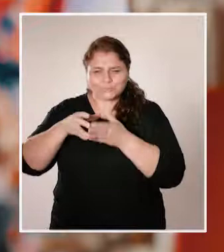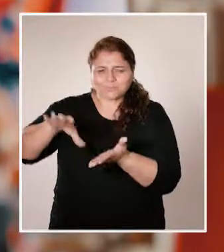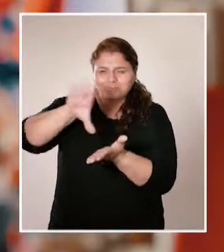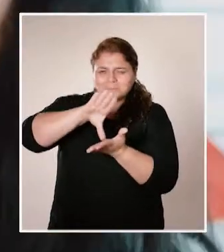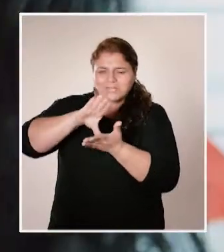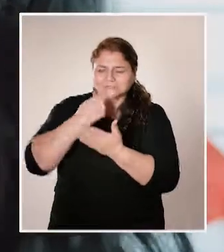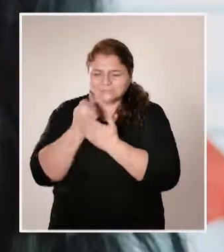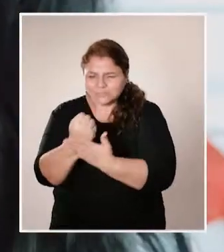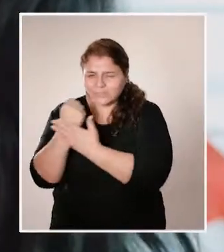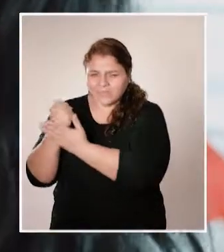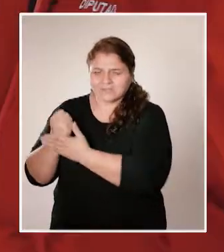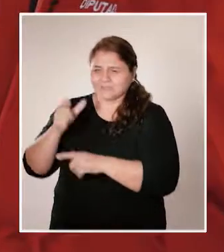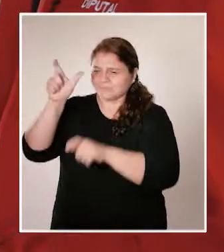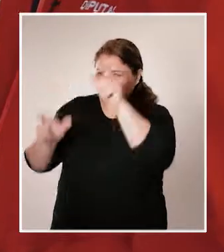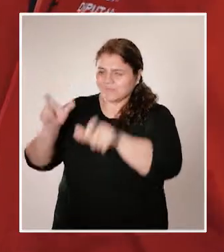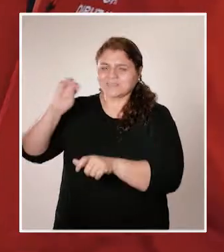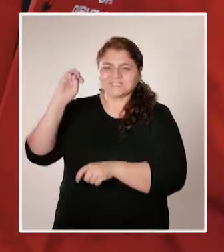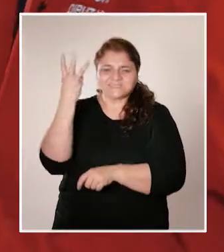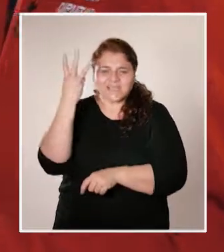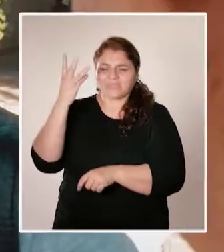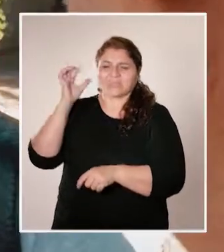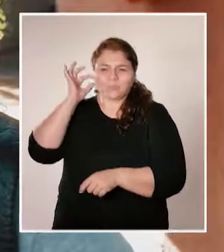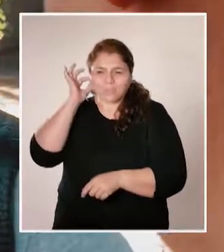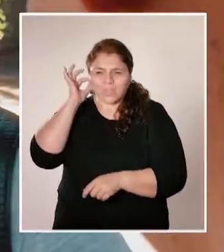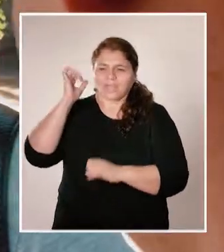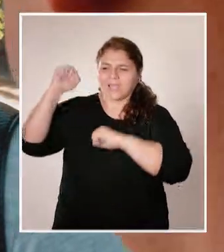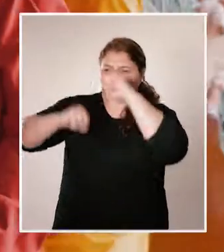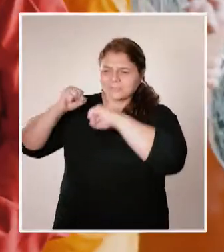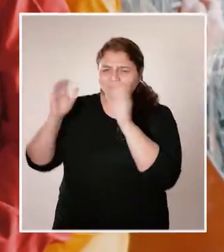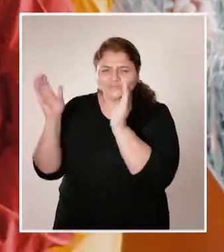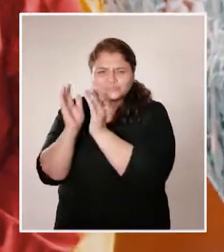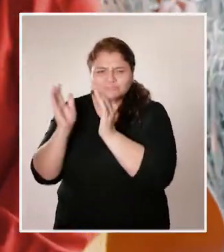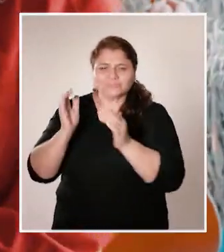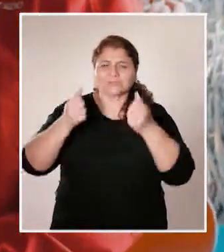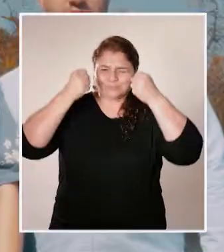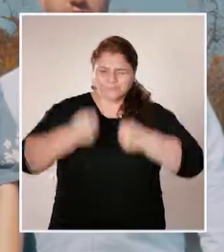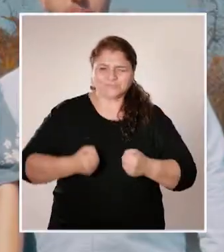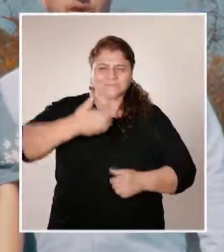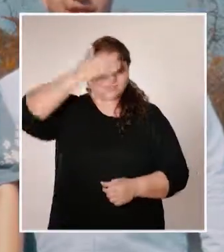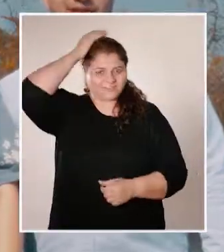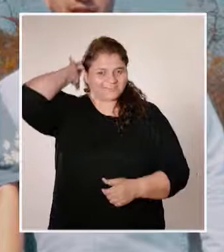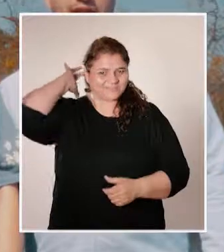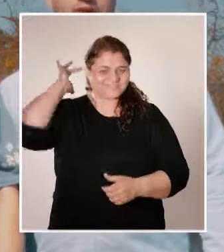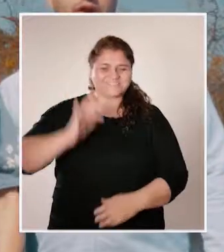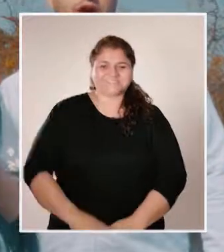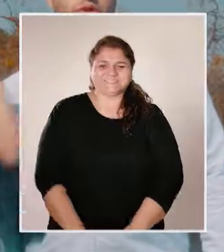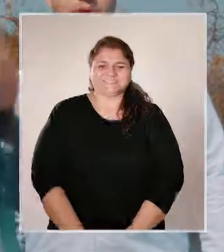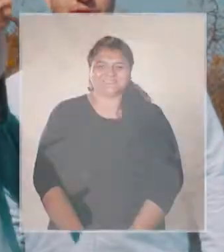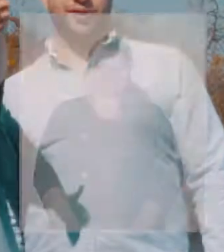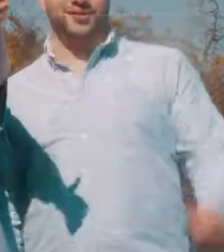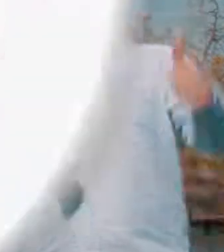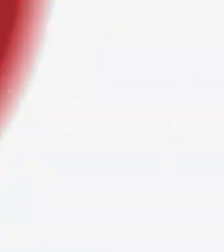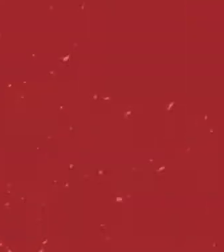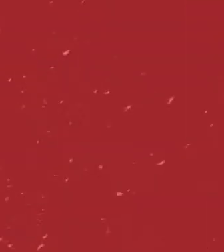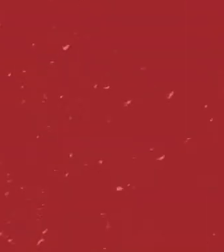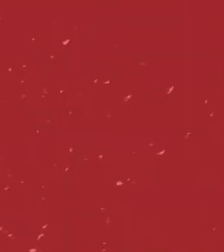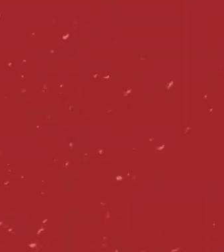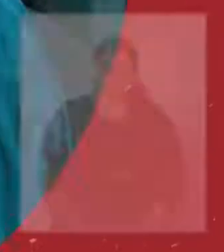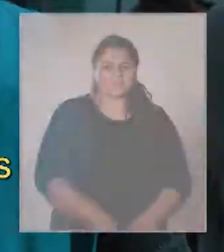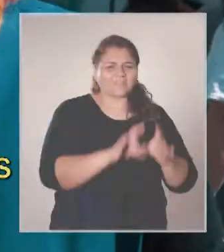juntos un país más solidario para el adulto mayor, las mujeres y los pequeños empresarios. ¡Es posible con la Bucoc!